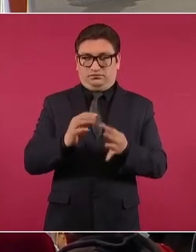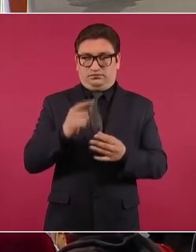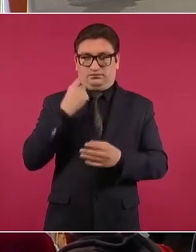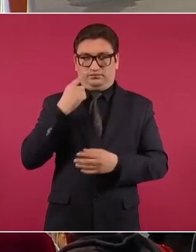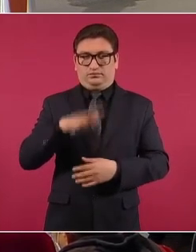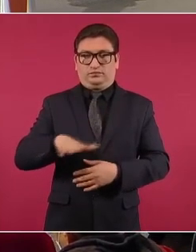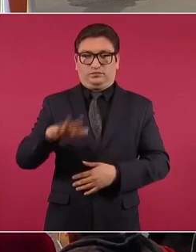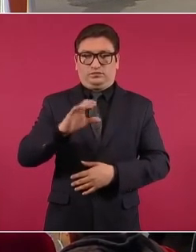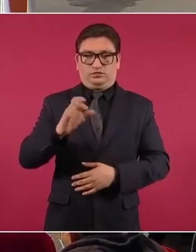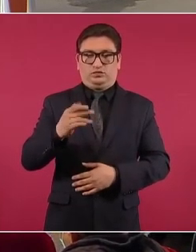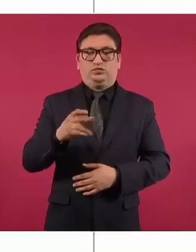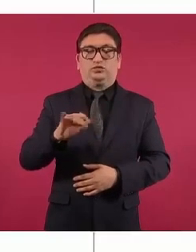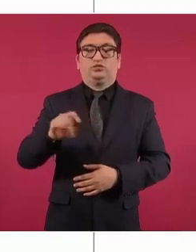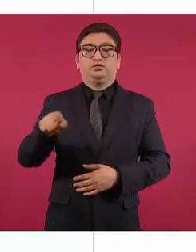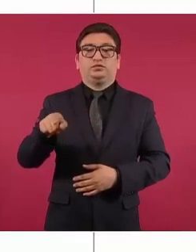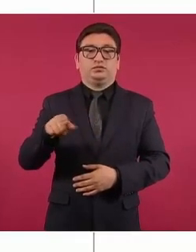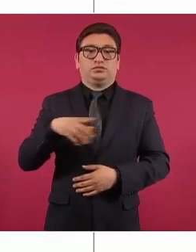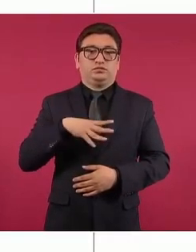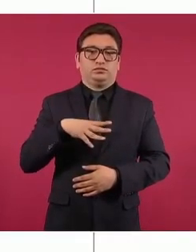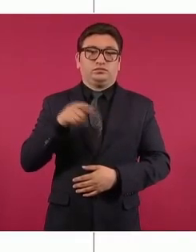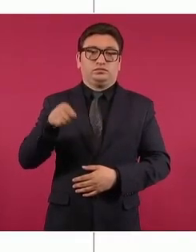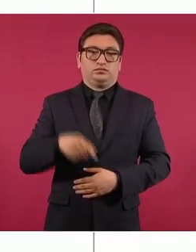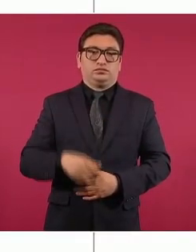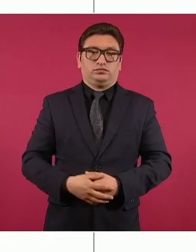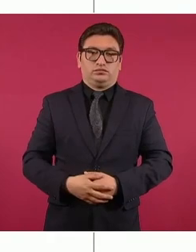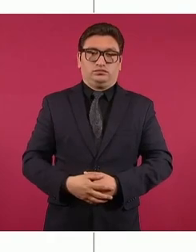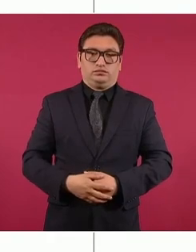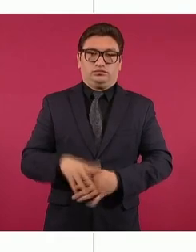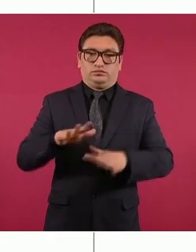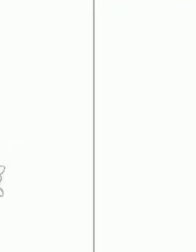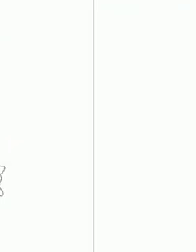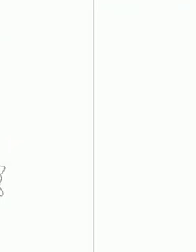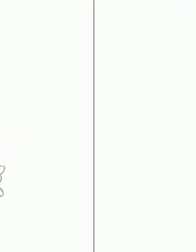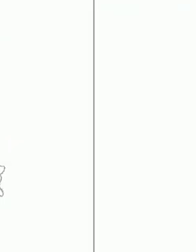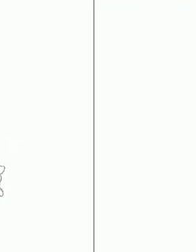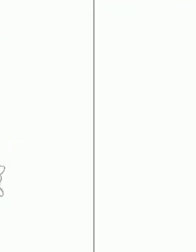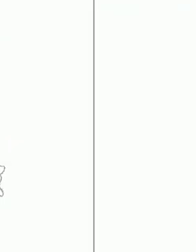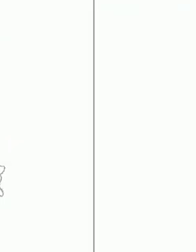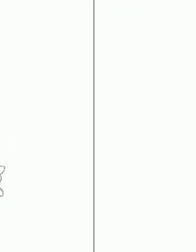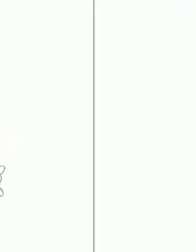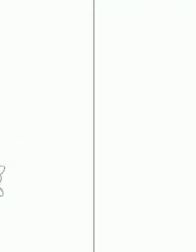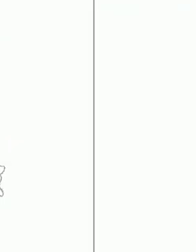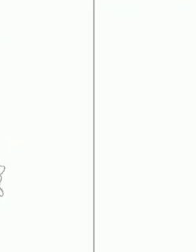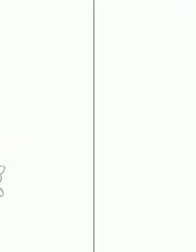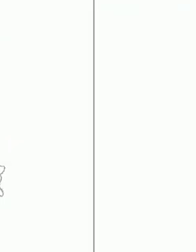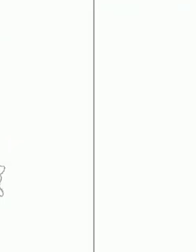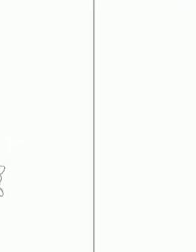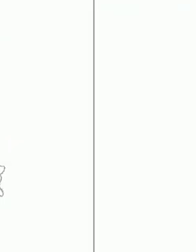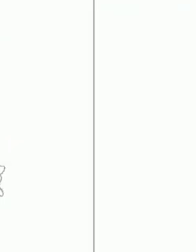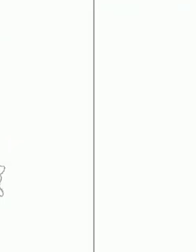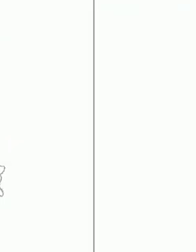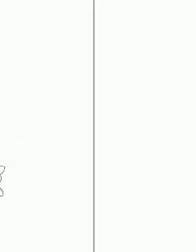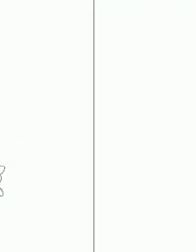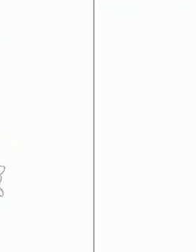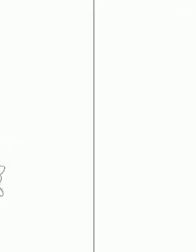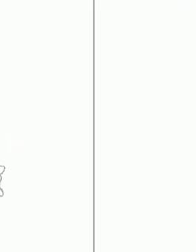Choy tiene una población de casi 30 mil habitantes